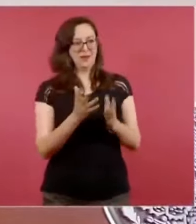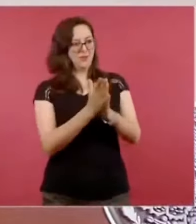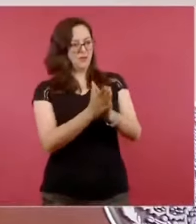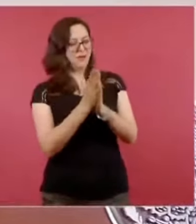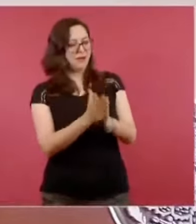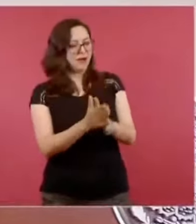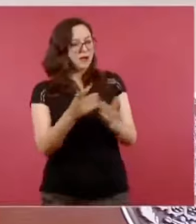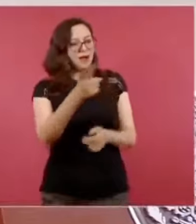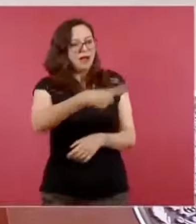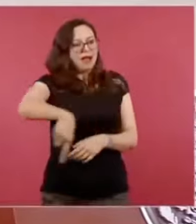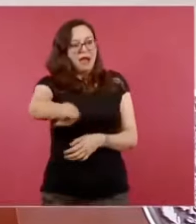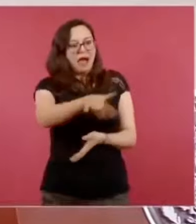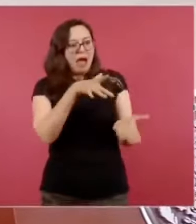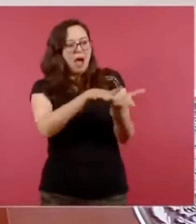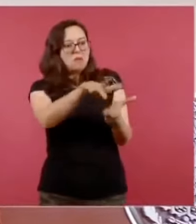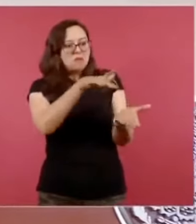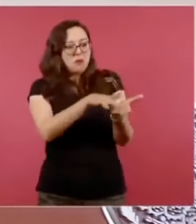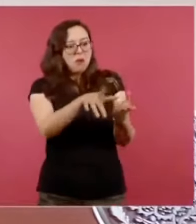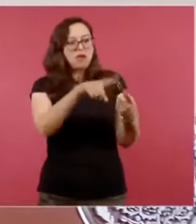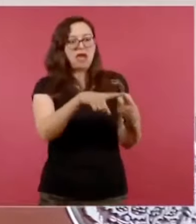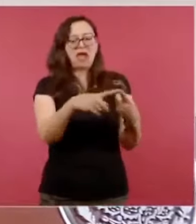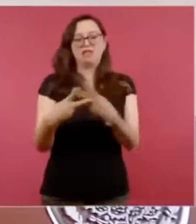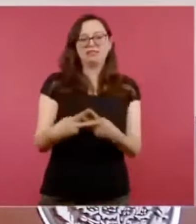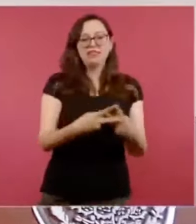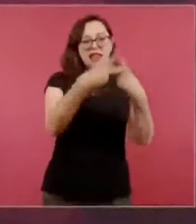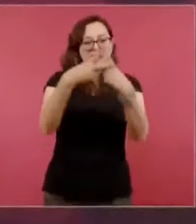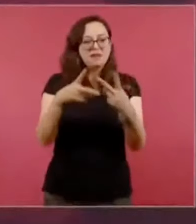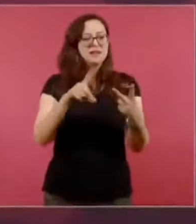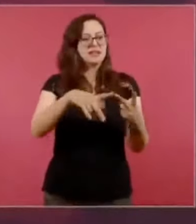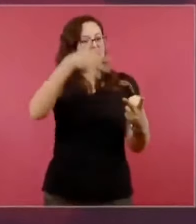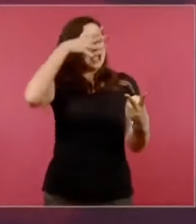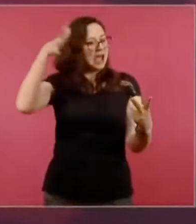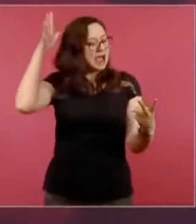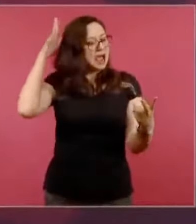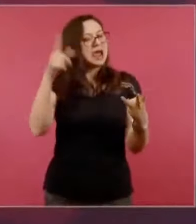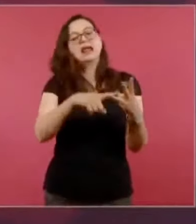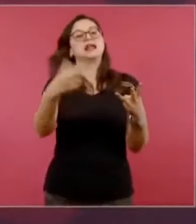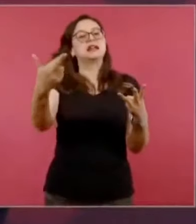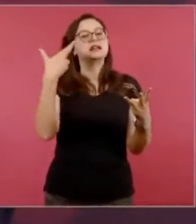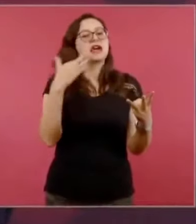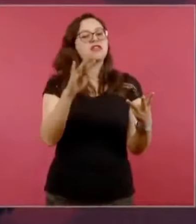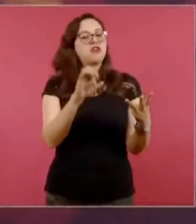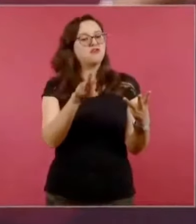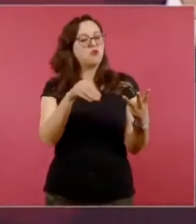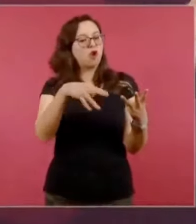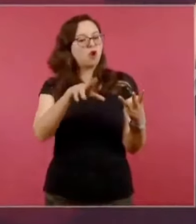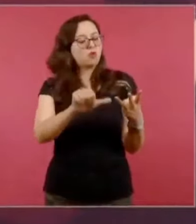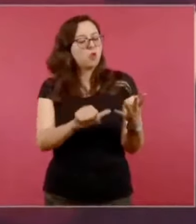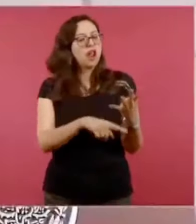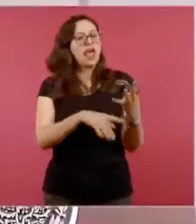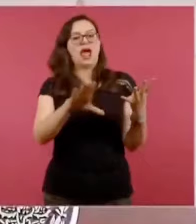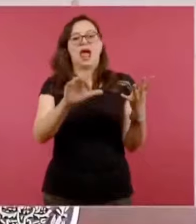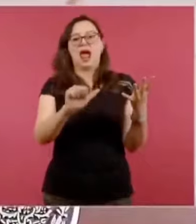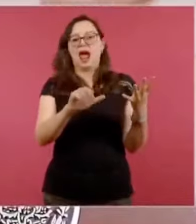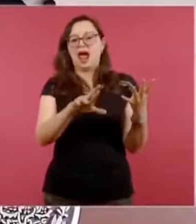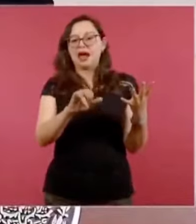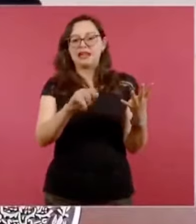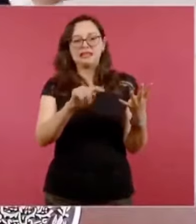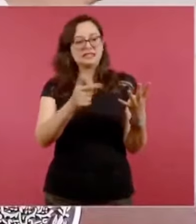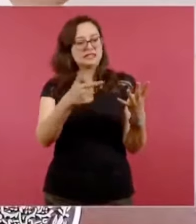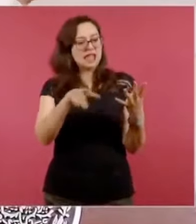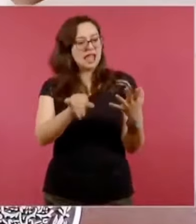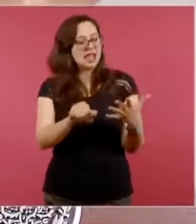tienen a Radio Fórmula, tienen a Carmen Aristegui, tienen al Proceso, tienen a todos, con